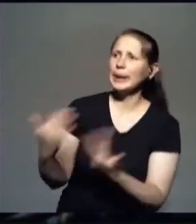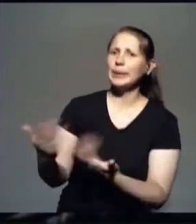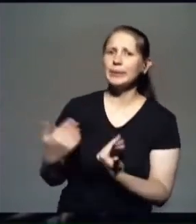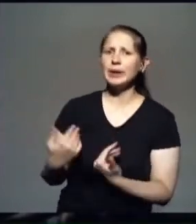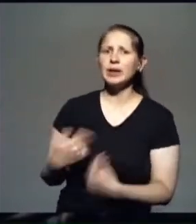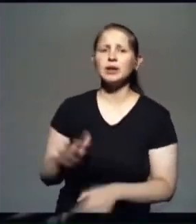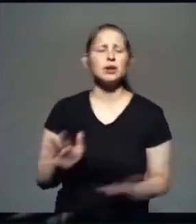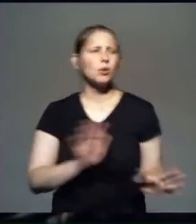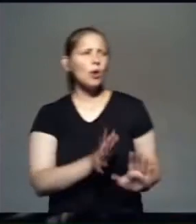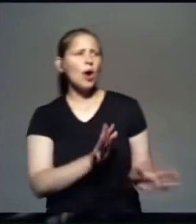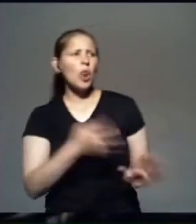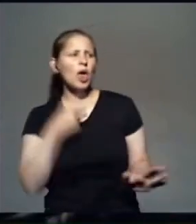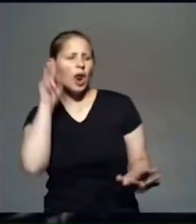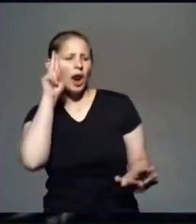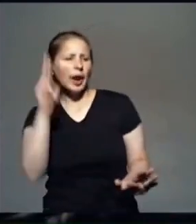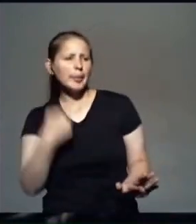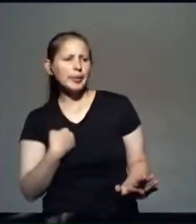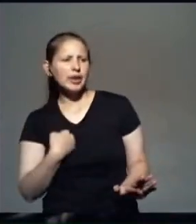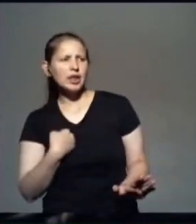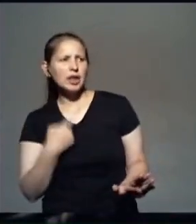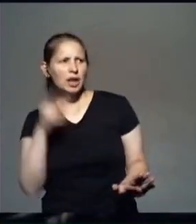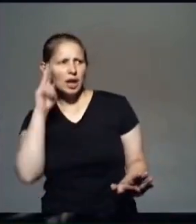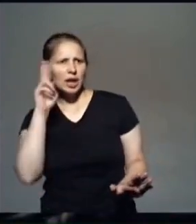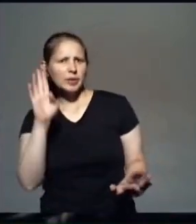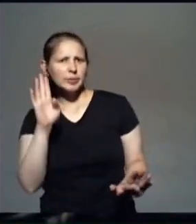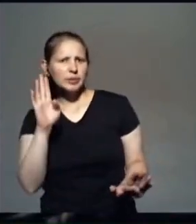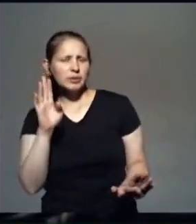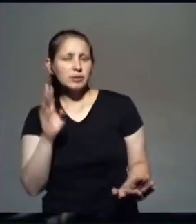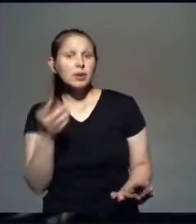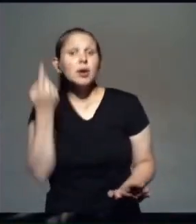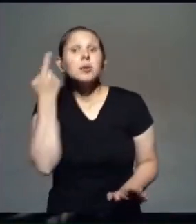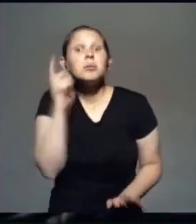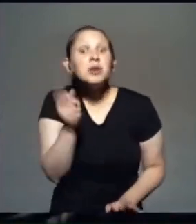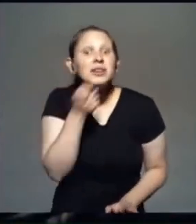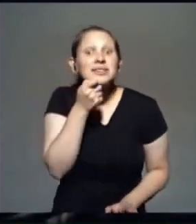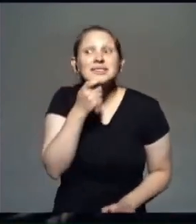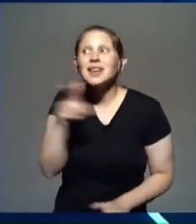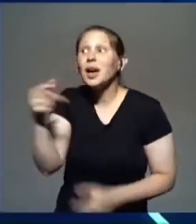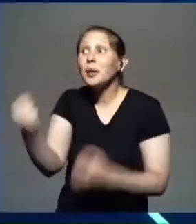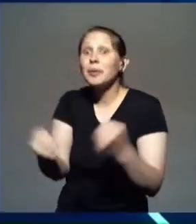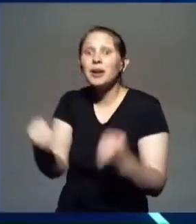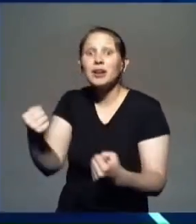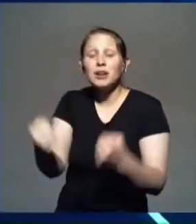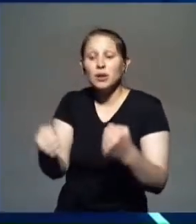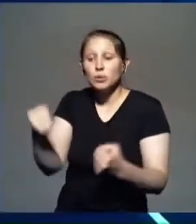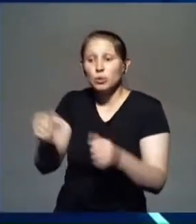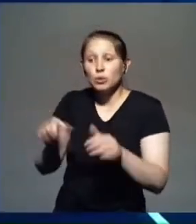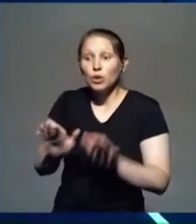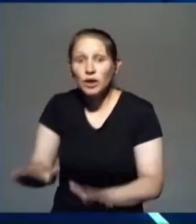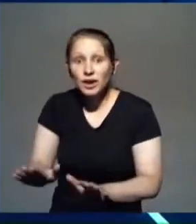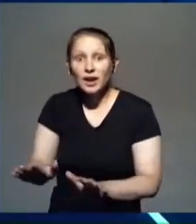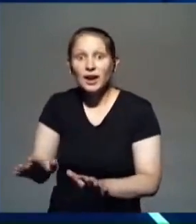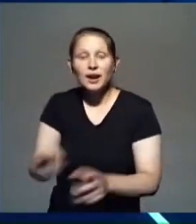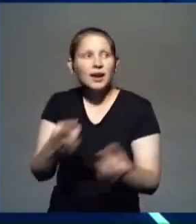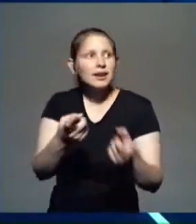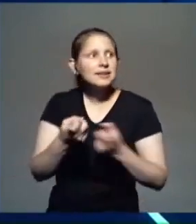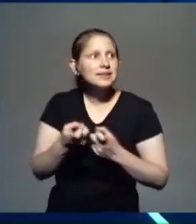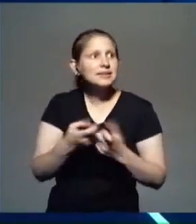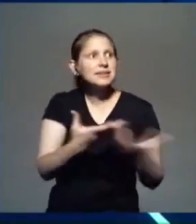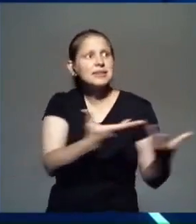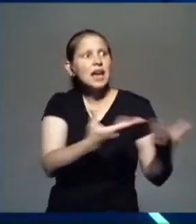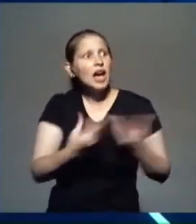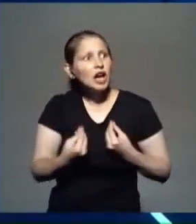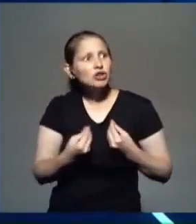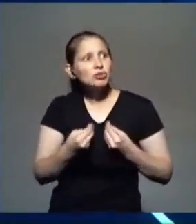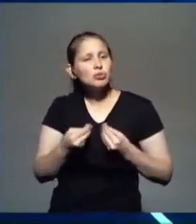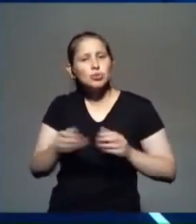mí. Ahora, si hay alguien que se le quedó el auto y te pide una mano para que lo empujes. No te va a preguntar si vos sos pentecostal,